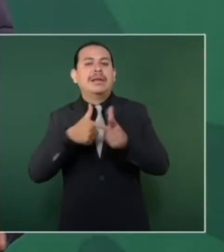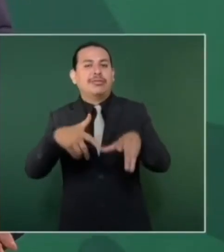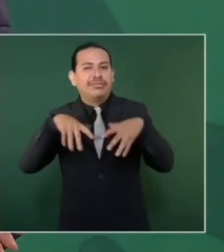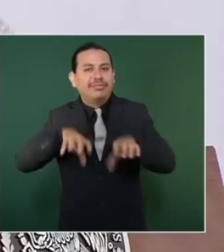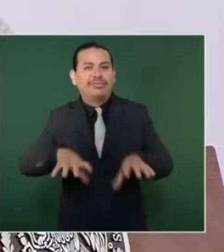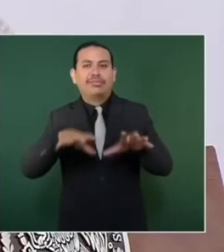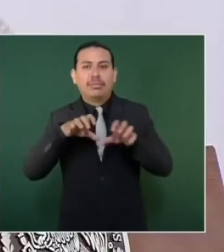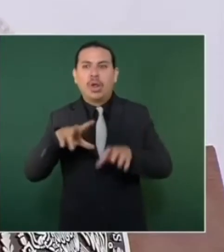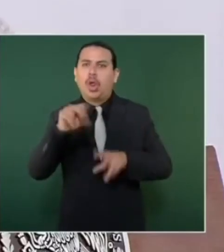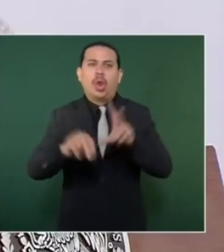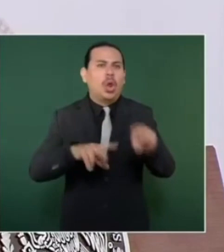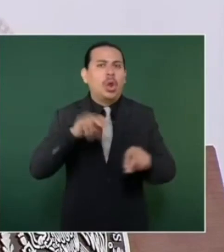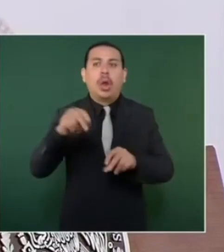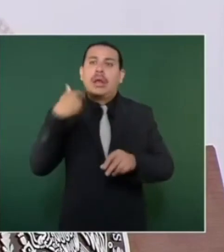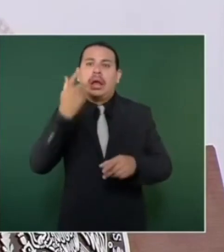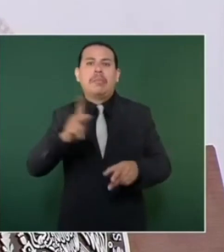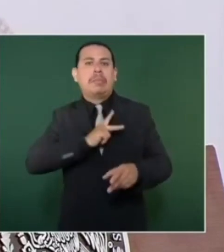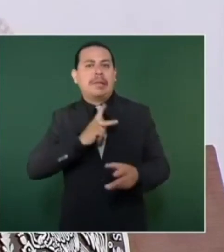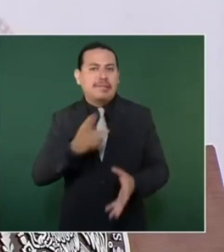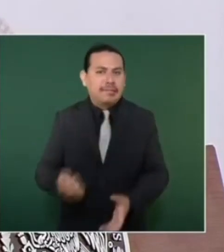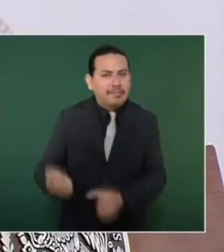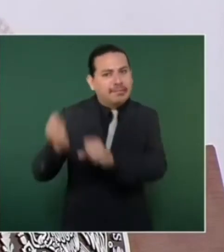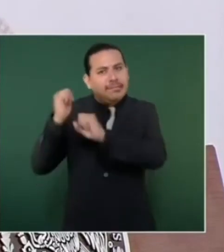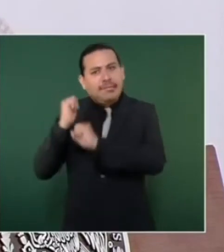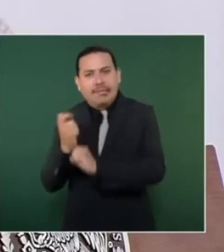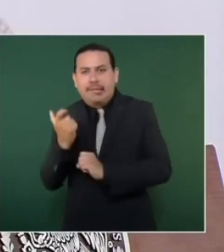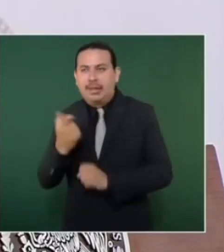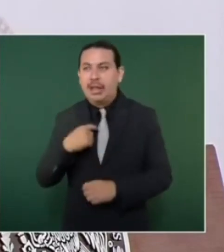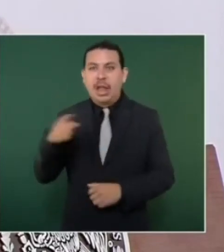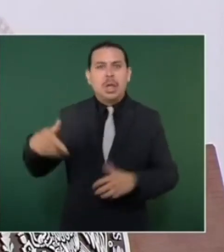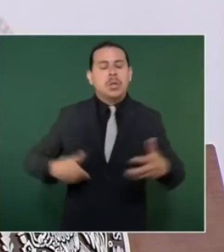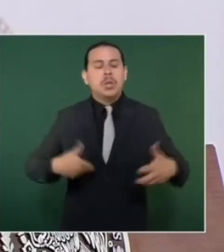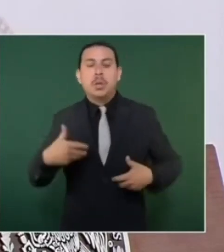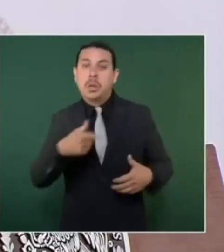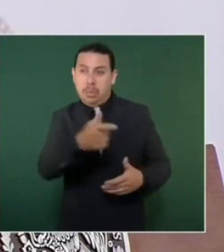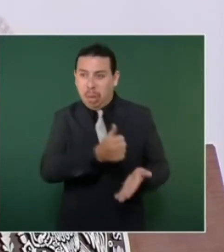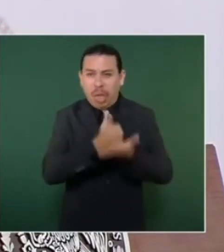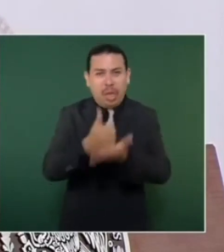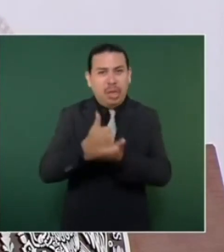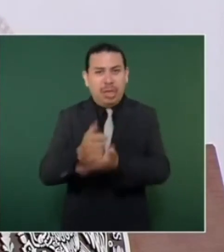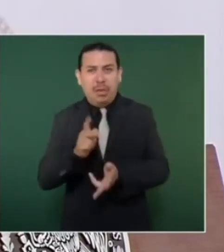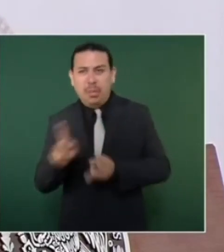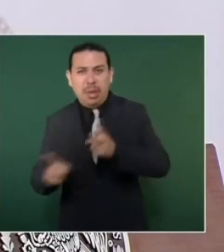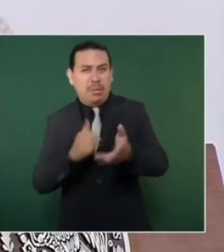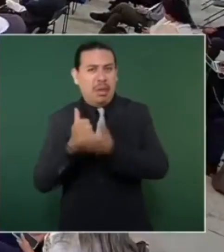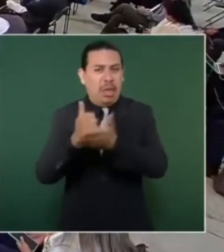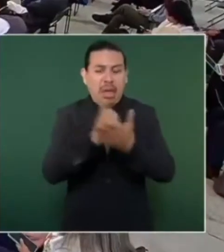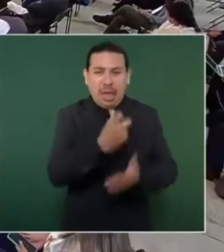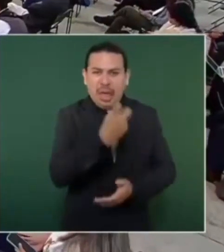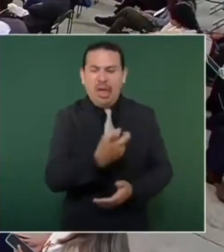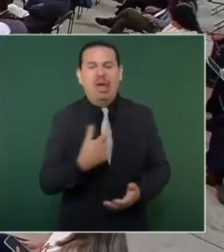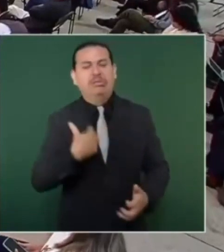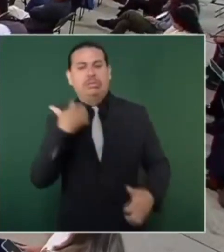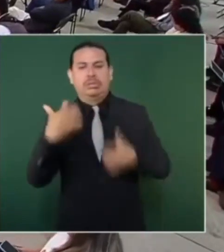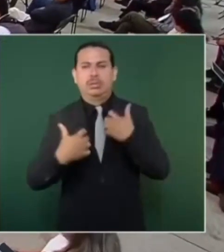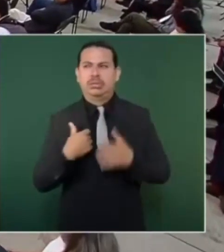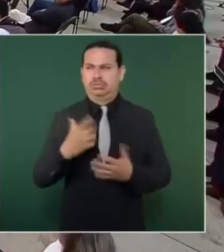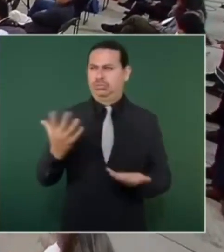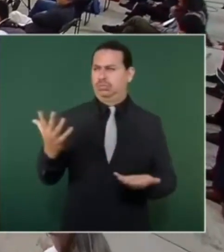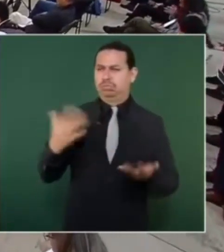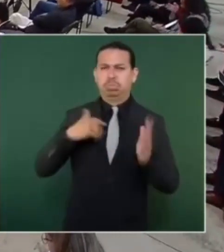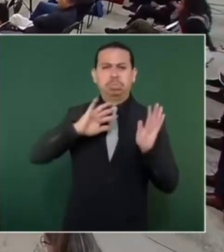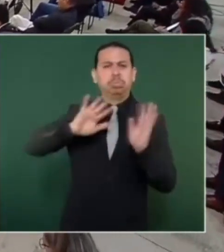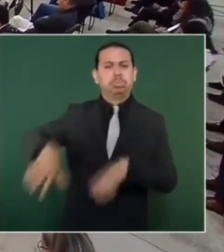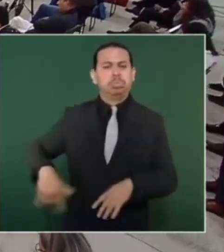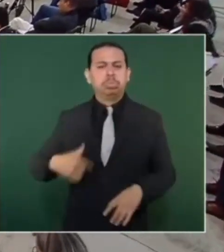no quieren dejar de robar y les molesta el cambio verdadero.